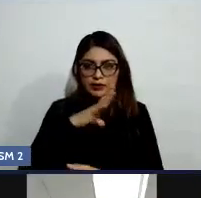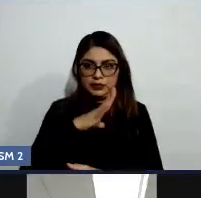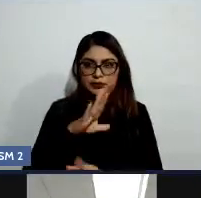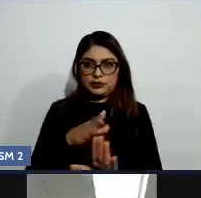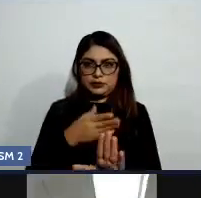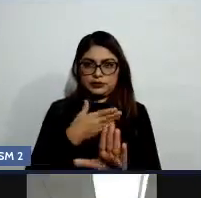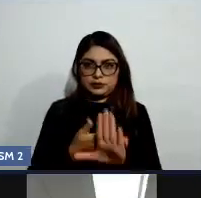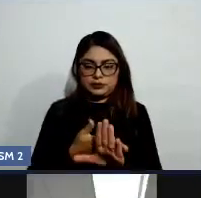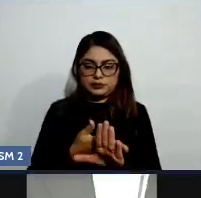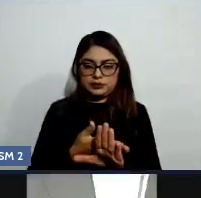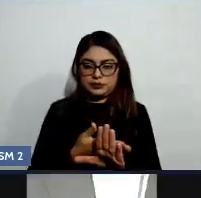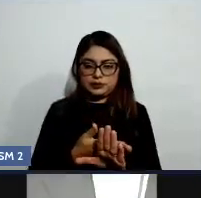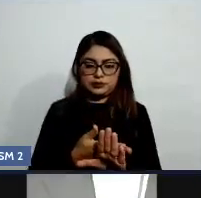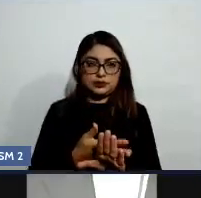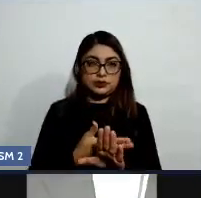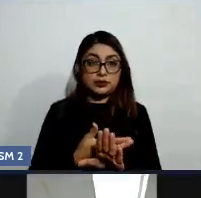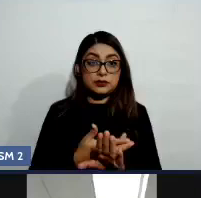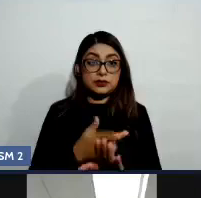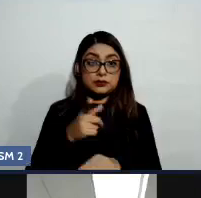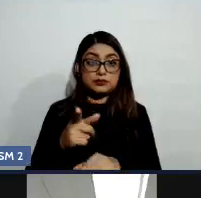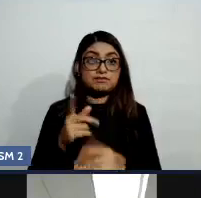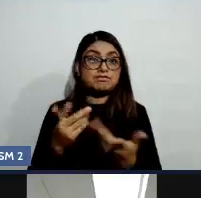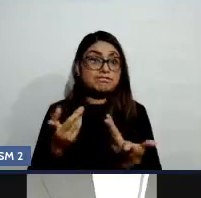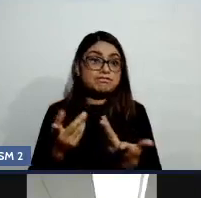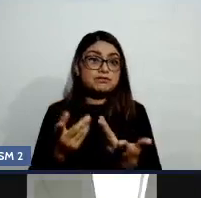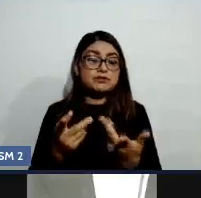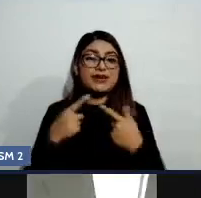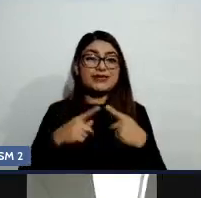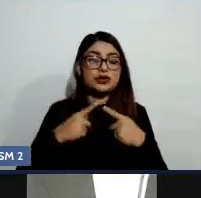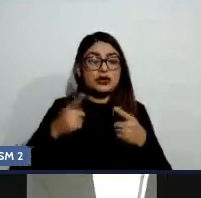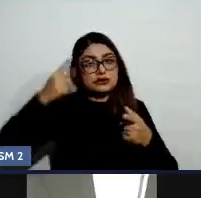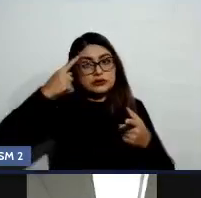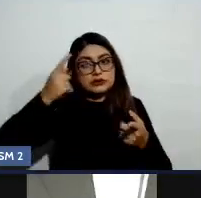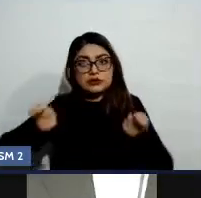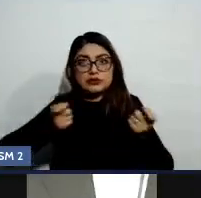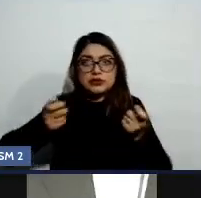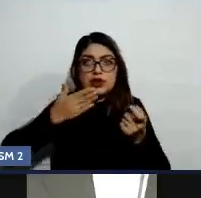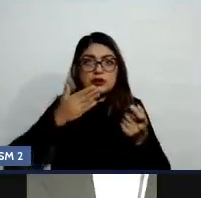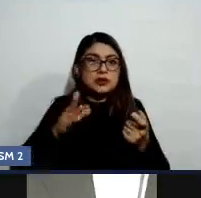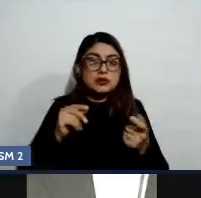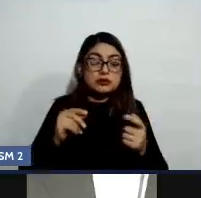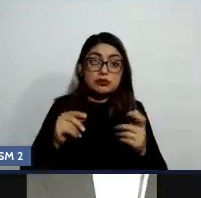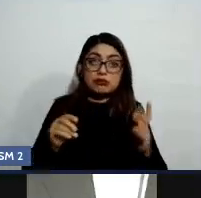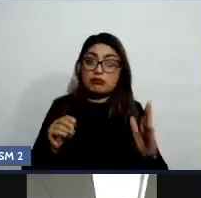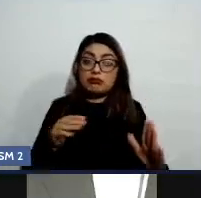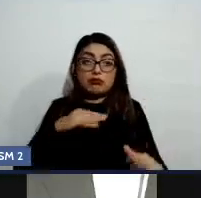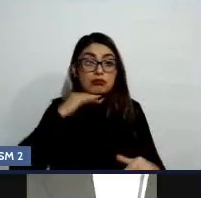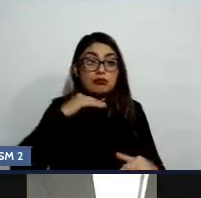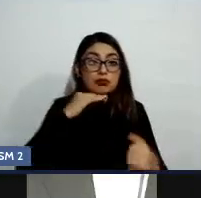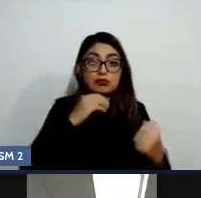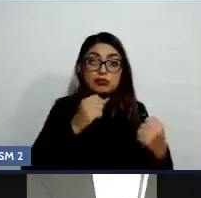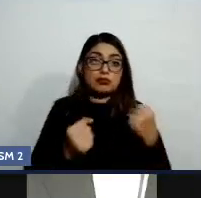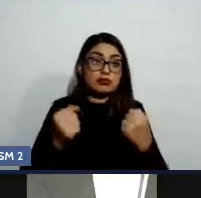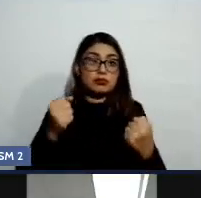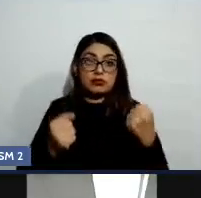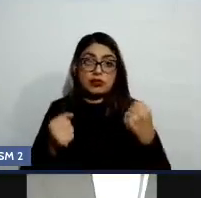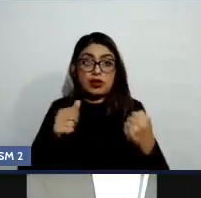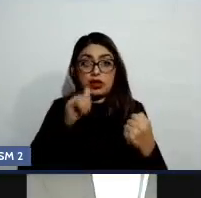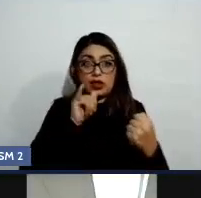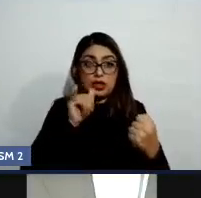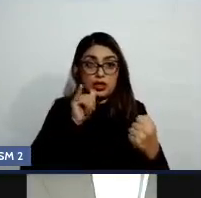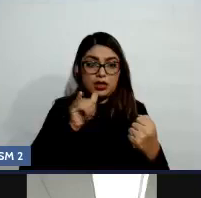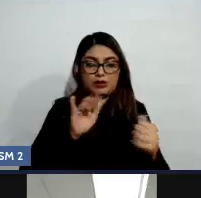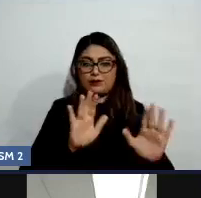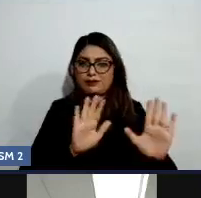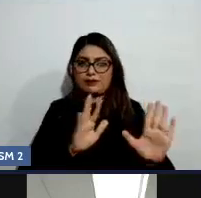se disminuyen los reflejos. Entonces, lo más conveniente es que si se va a conducir, se destine a alguien,